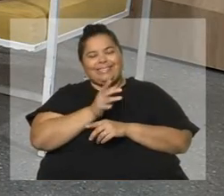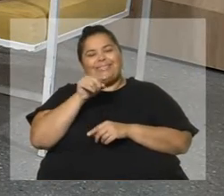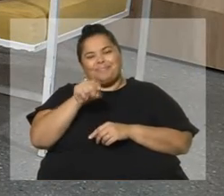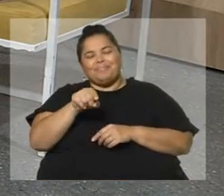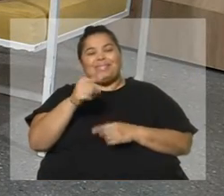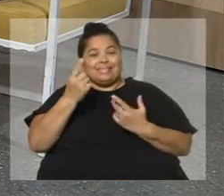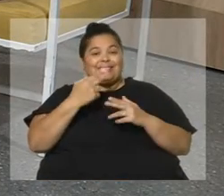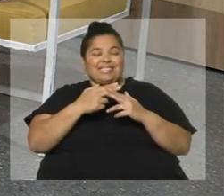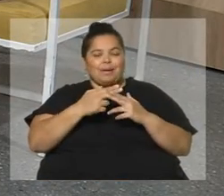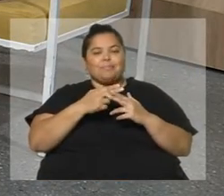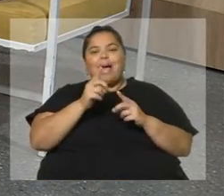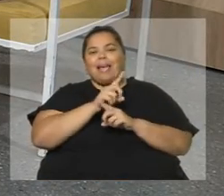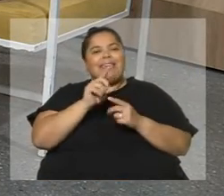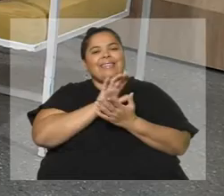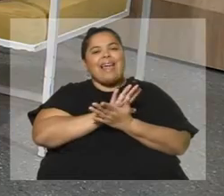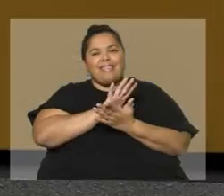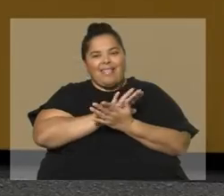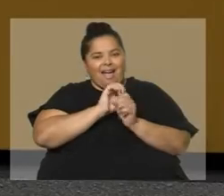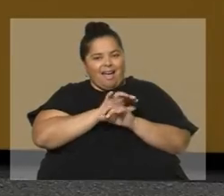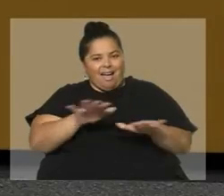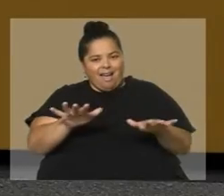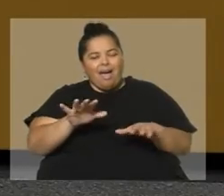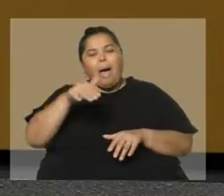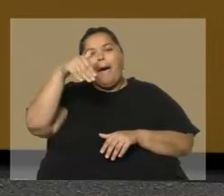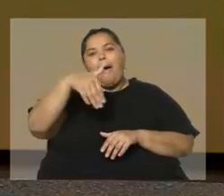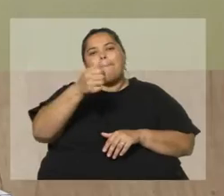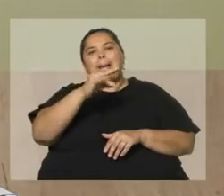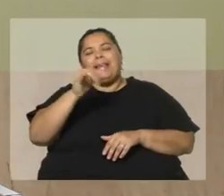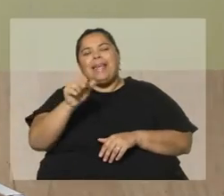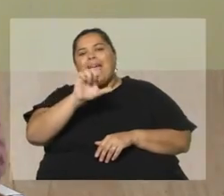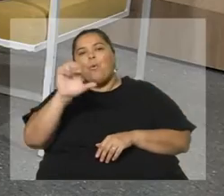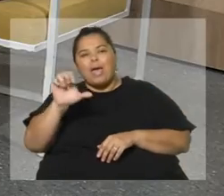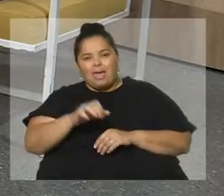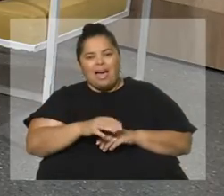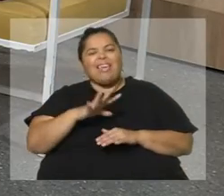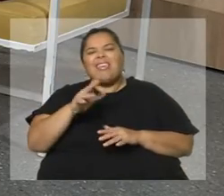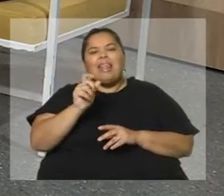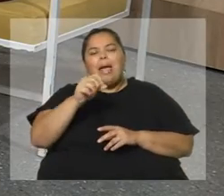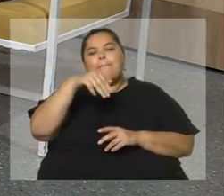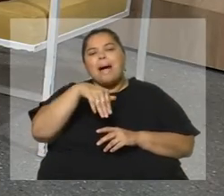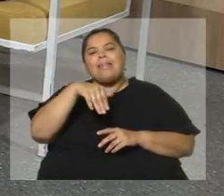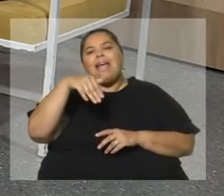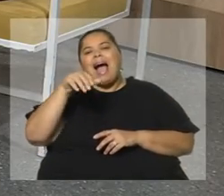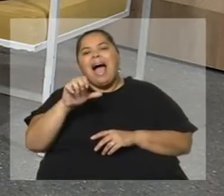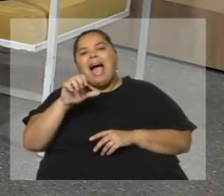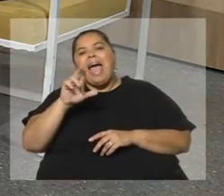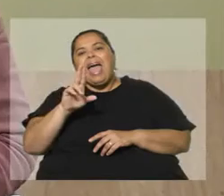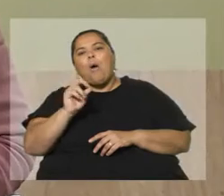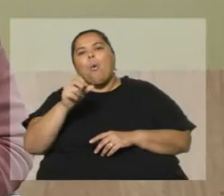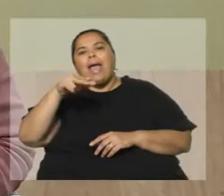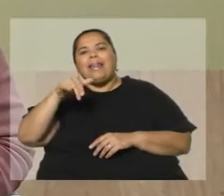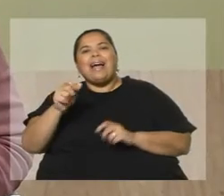gracias, ¿cómo estás? Muy bien, muy bien. ¿Quién era María Eugenia? ¿De qué María Eugenia hablamos? Ah, qué pregunta.